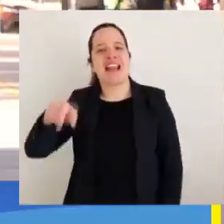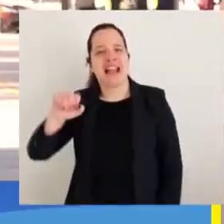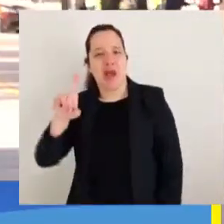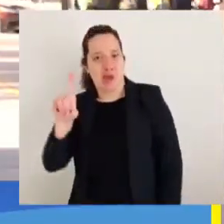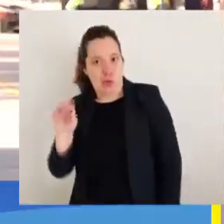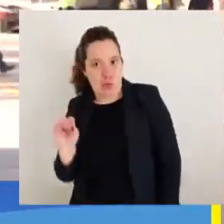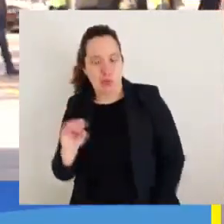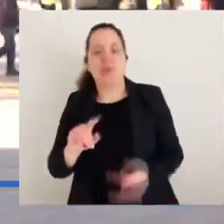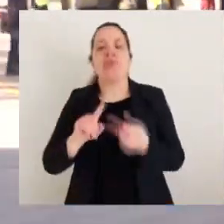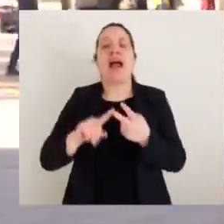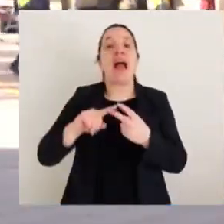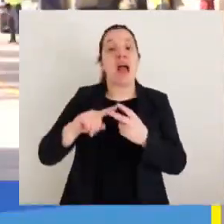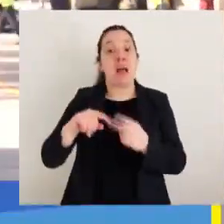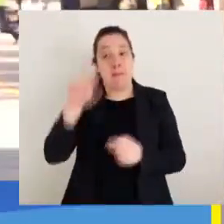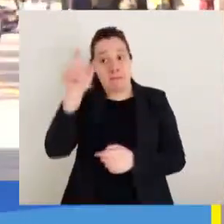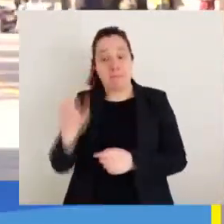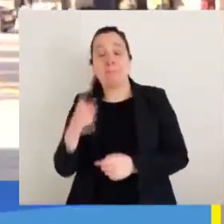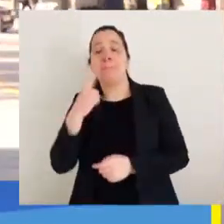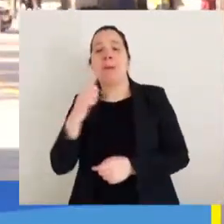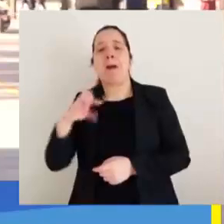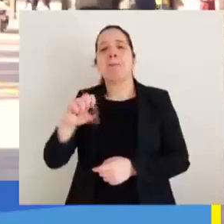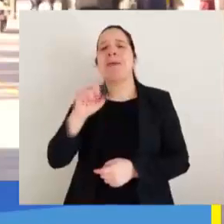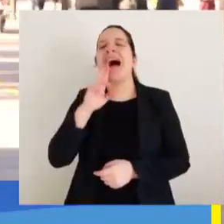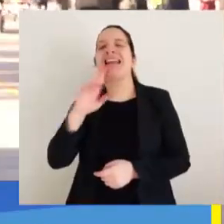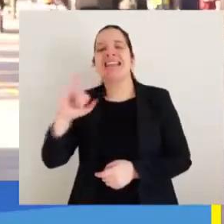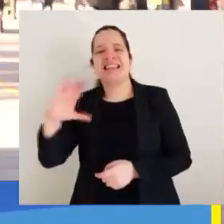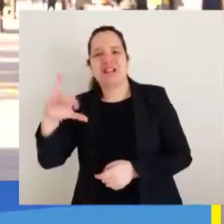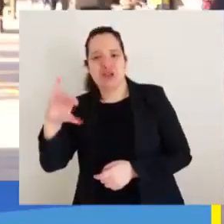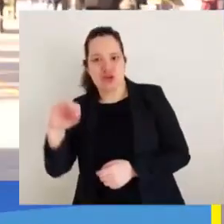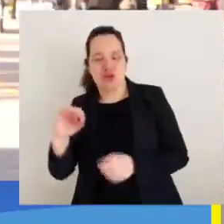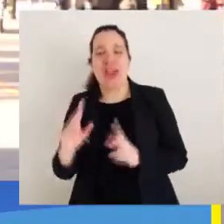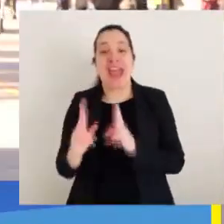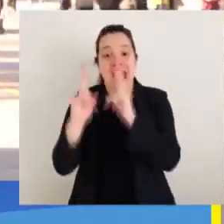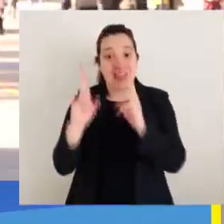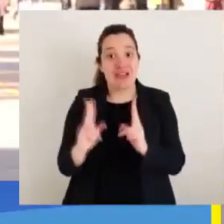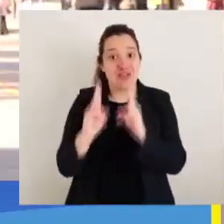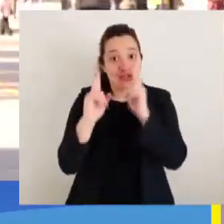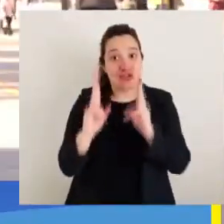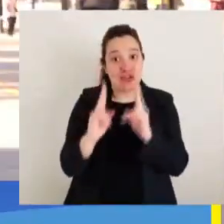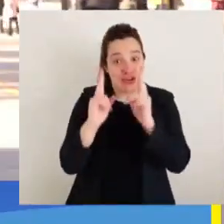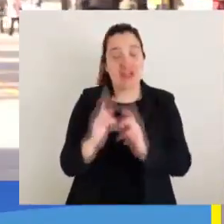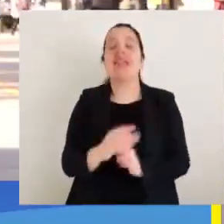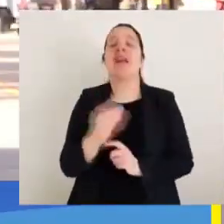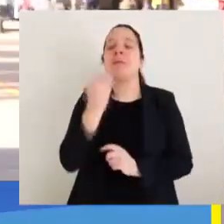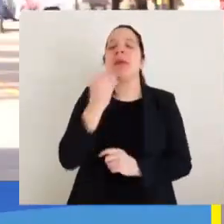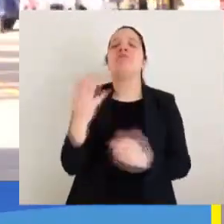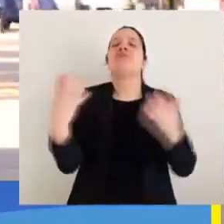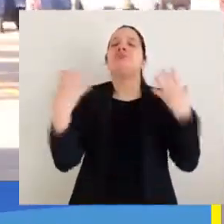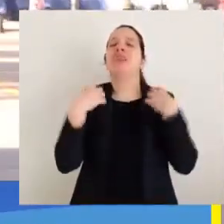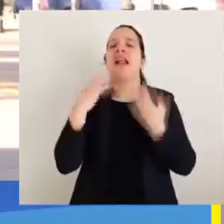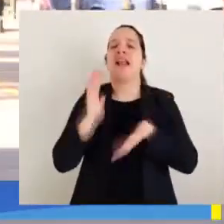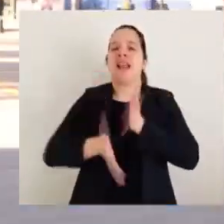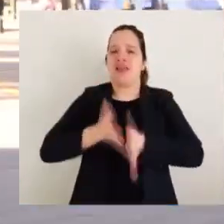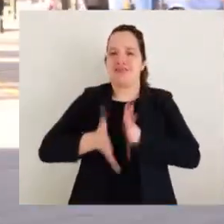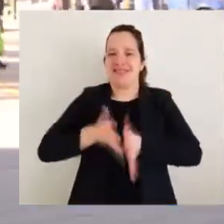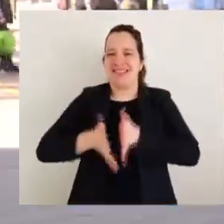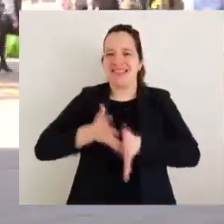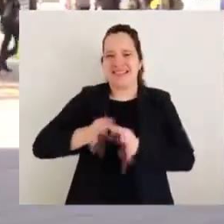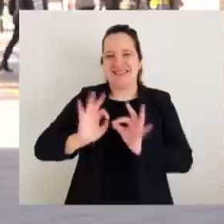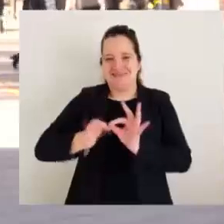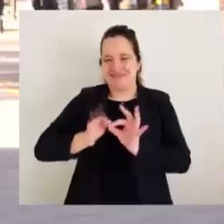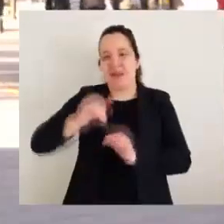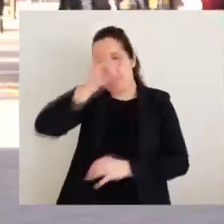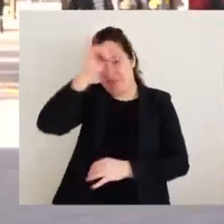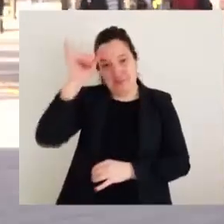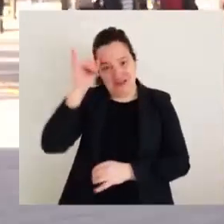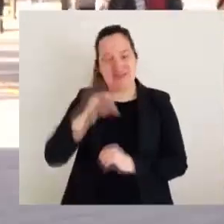Clavería González en cámara, Paticio Rifa Maza en la edición y la lengua de señas de Gabriela Vara Santauer. Como siempre, las y los